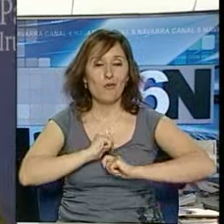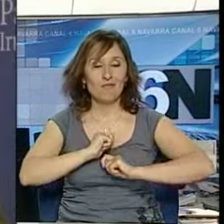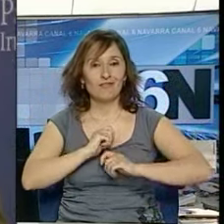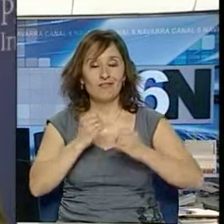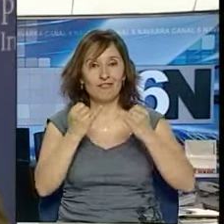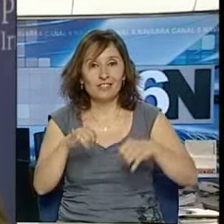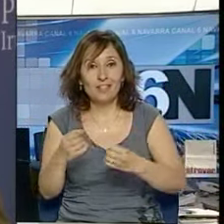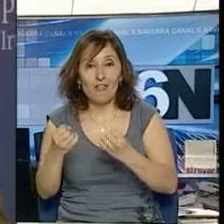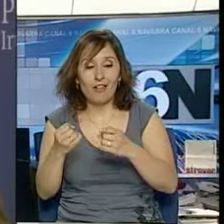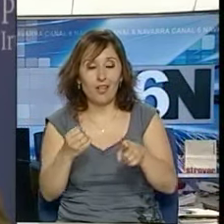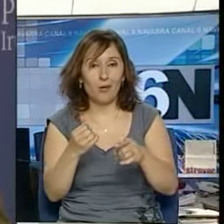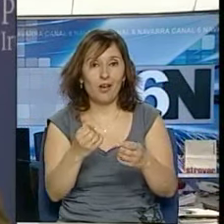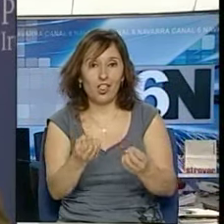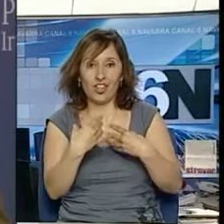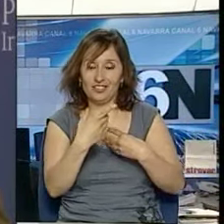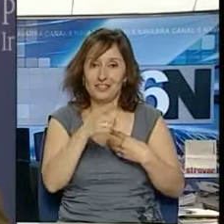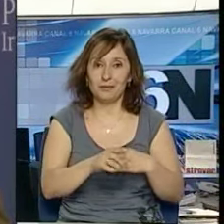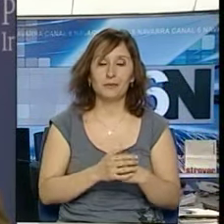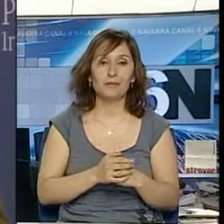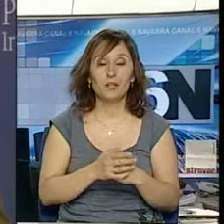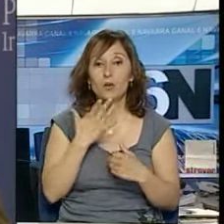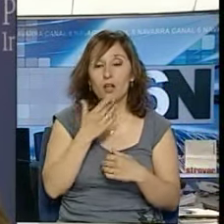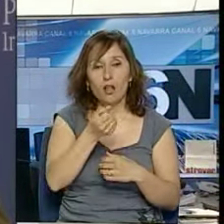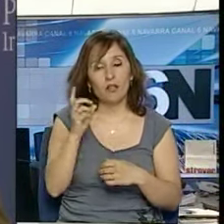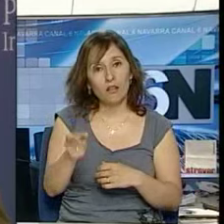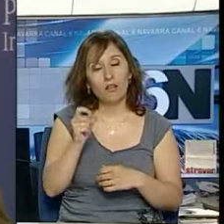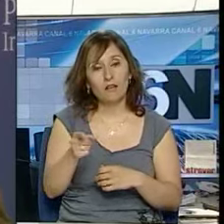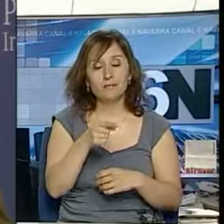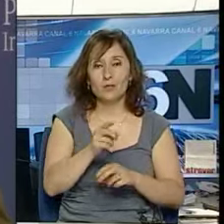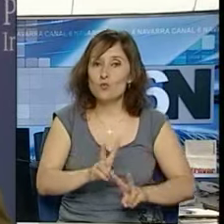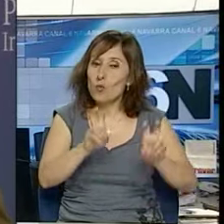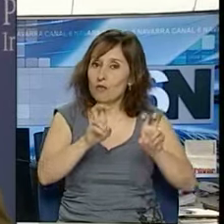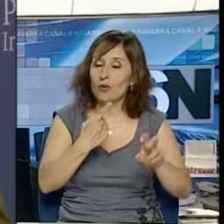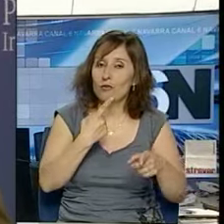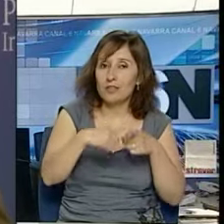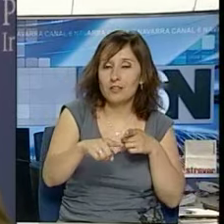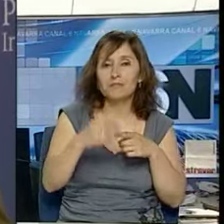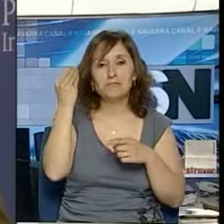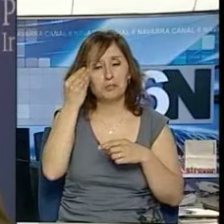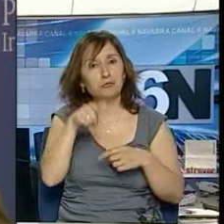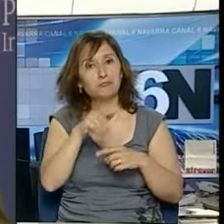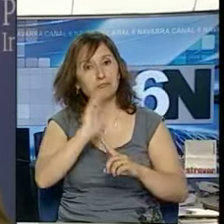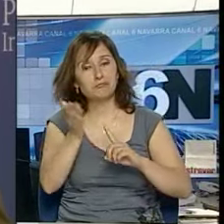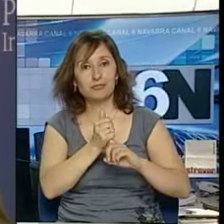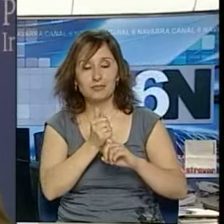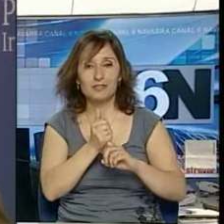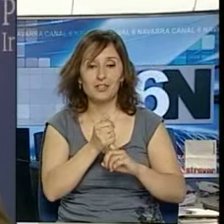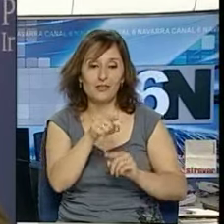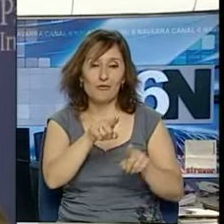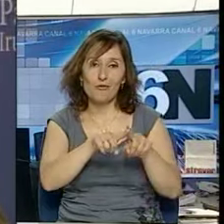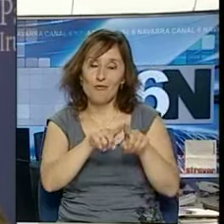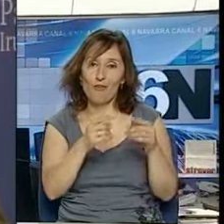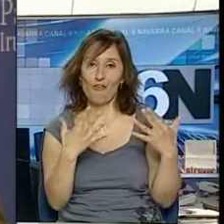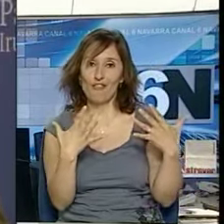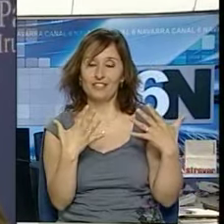fiesta. Es difícil salirte de lo habitual. Creo que lo hemos conseguido. Es un cartel fresco, original